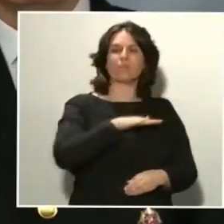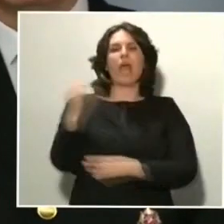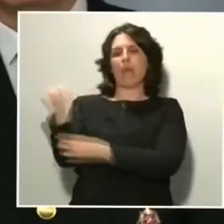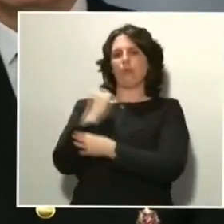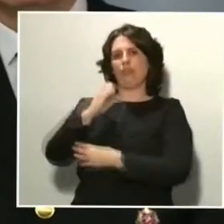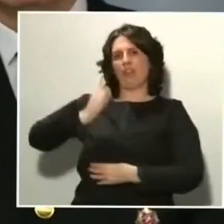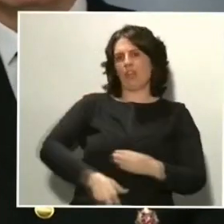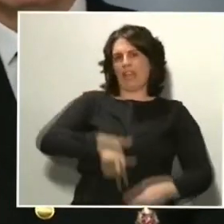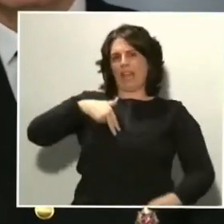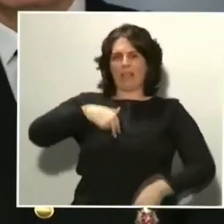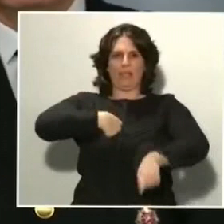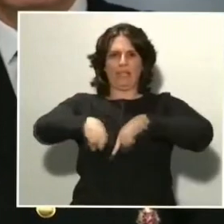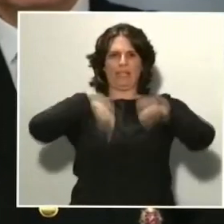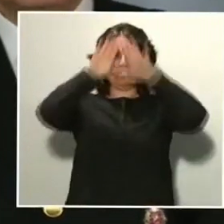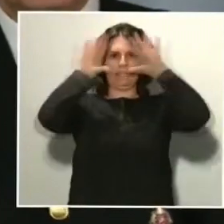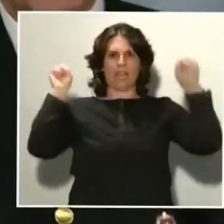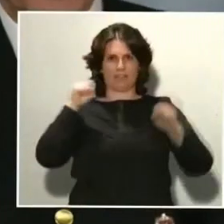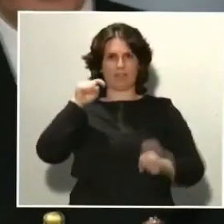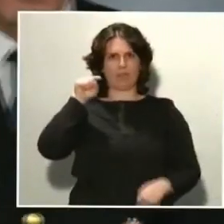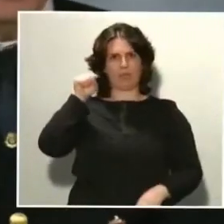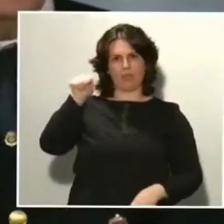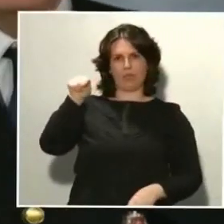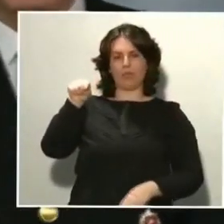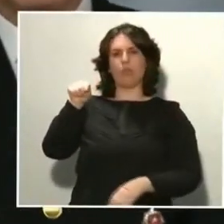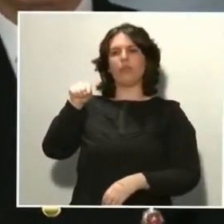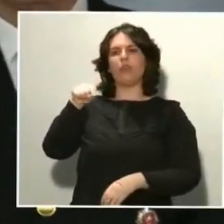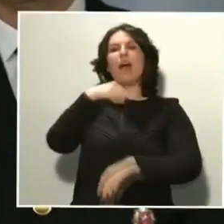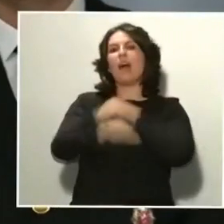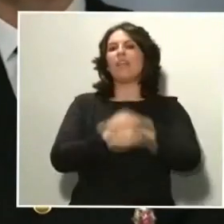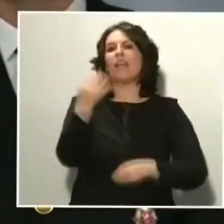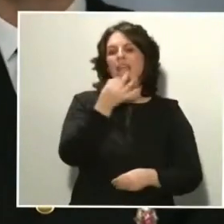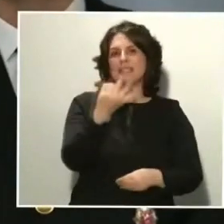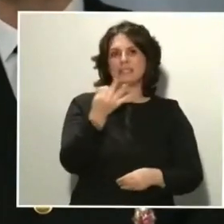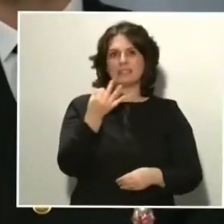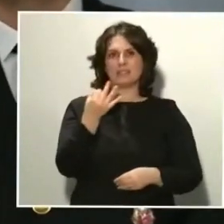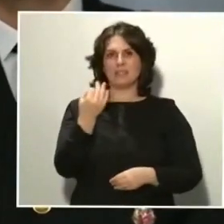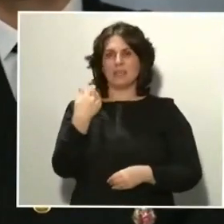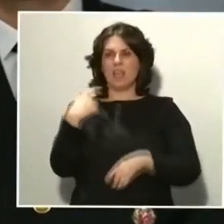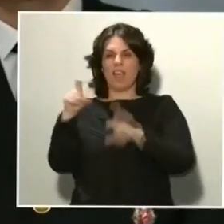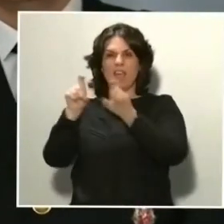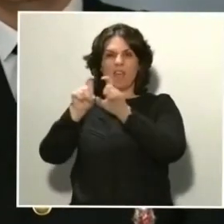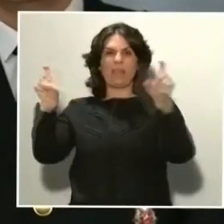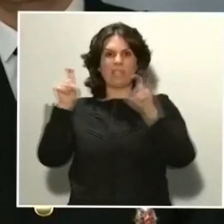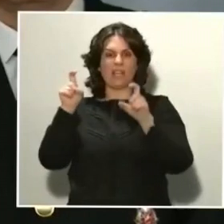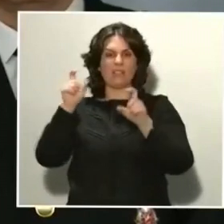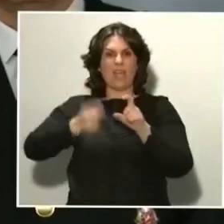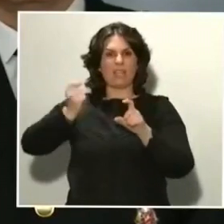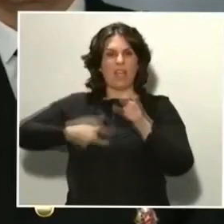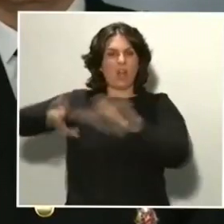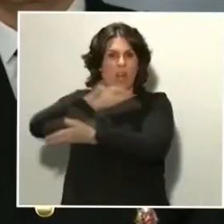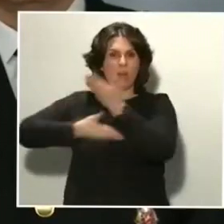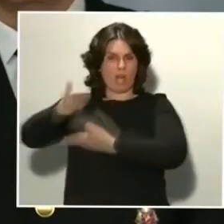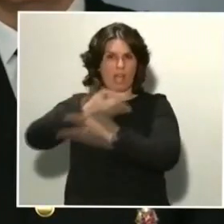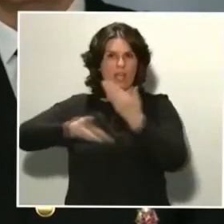que nos brinda la capacidad que le ofrece la empresa que habitualmente colabora con la Dirección General de Tráfico para